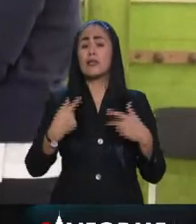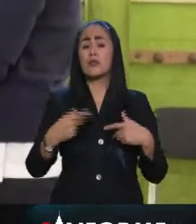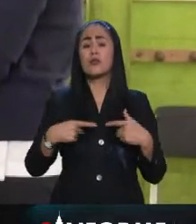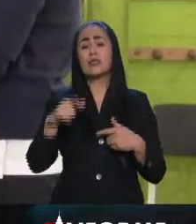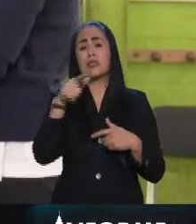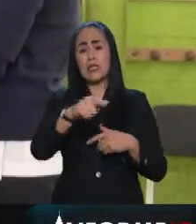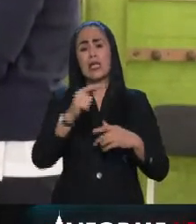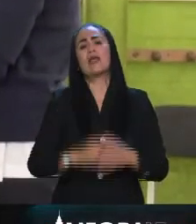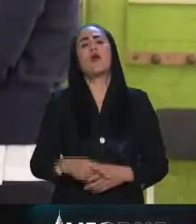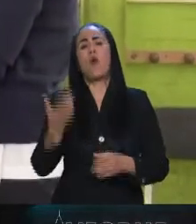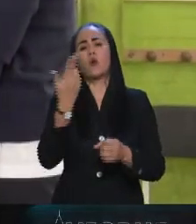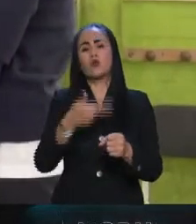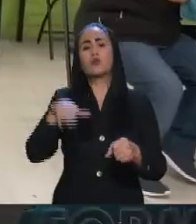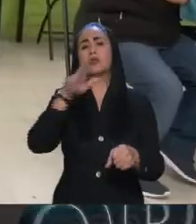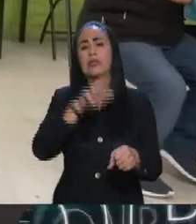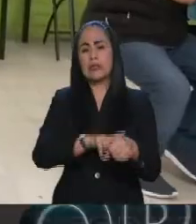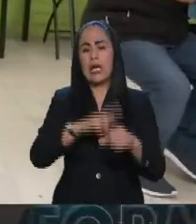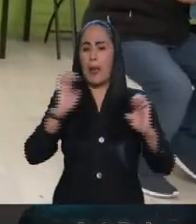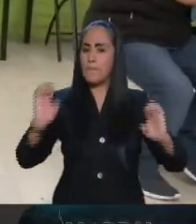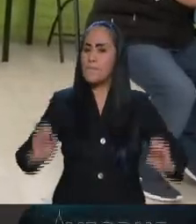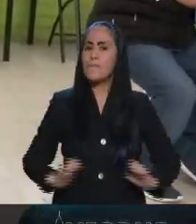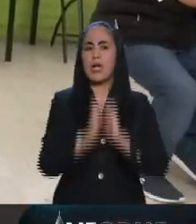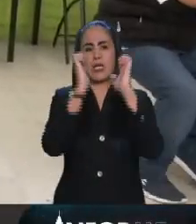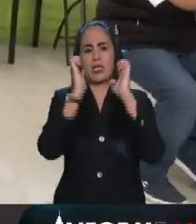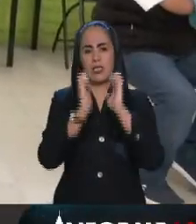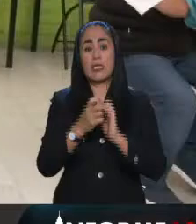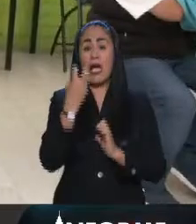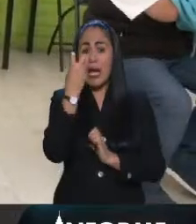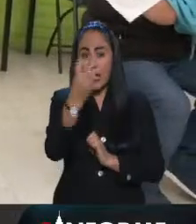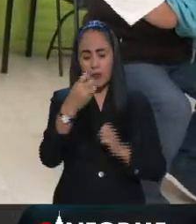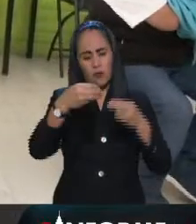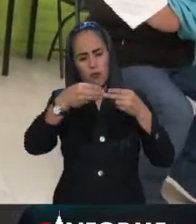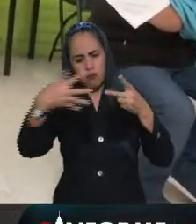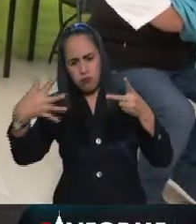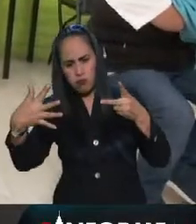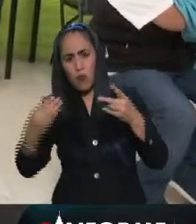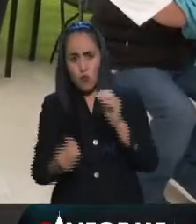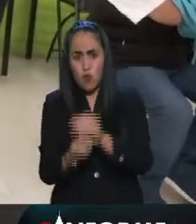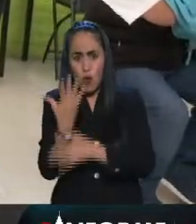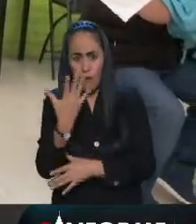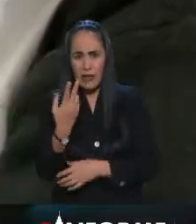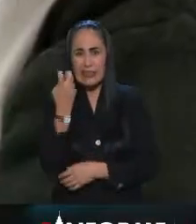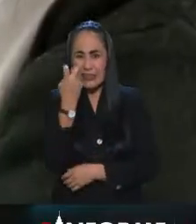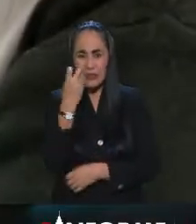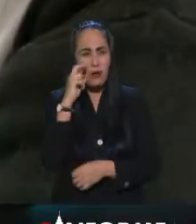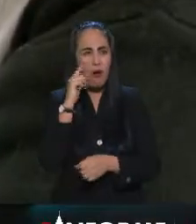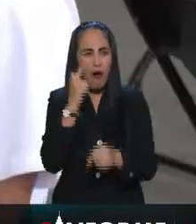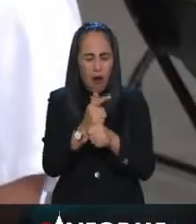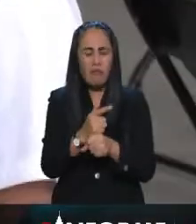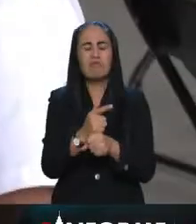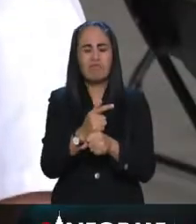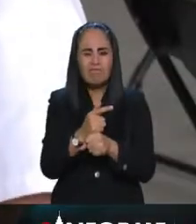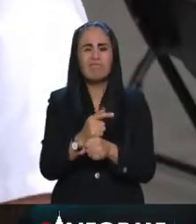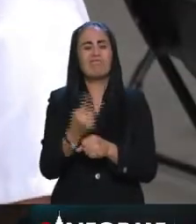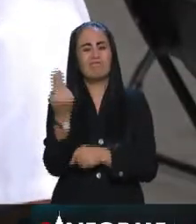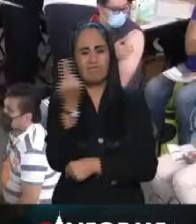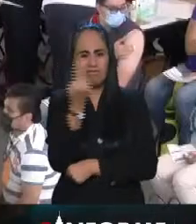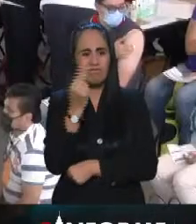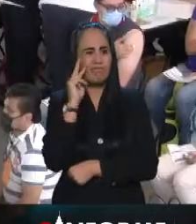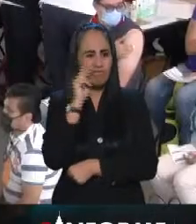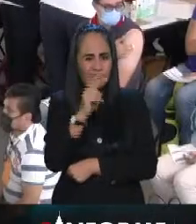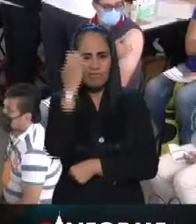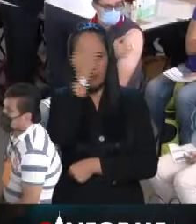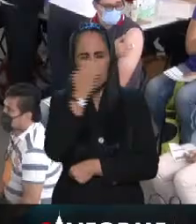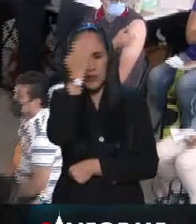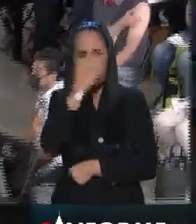salas de urgencia o a las salas de terapia intensiva, porque esas son las variantes a las que debemos prestar atención. Yo estoy seguro, como la mayoría de la gente